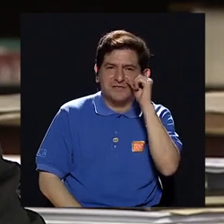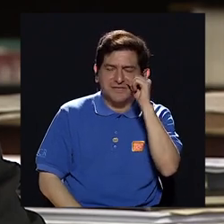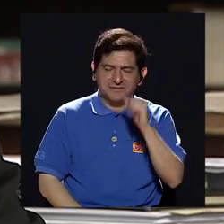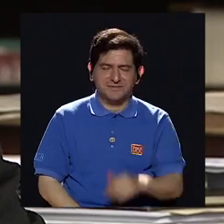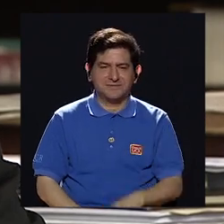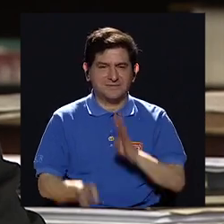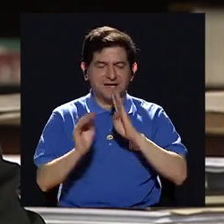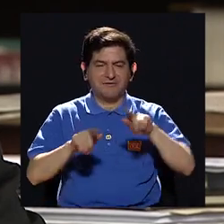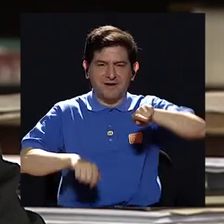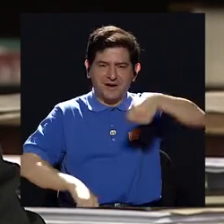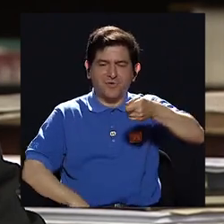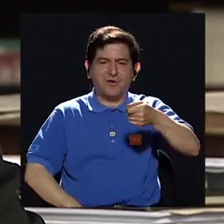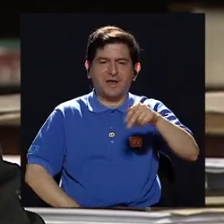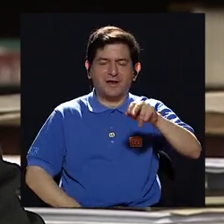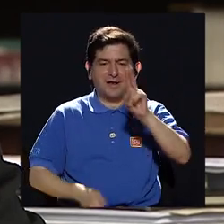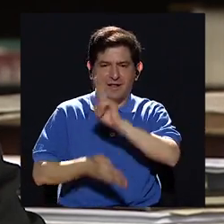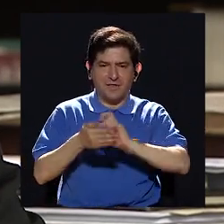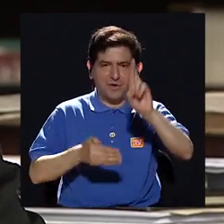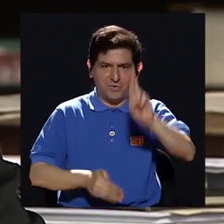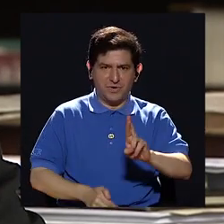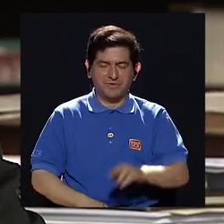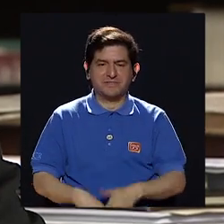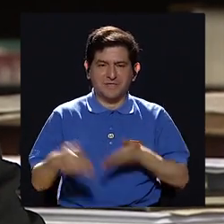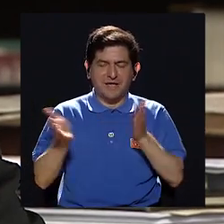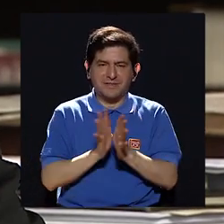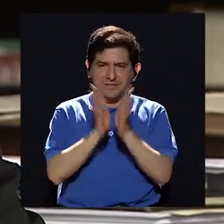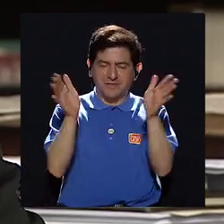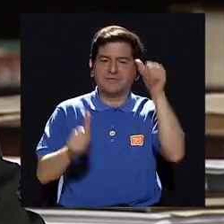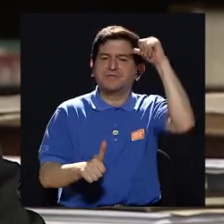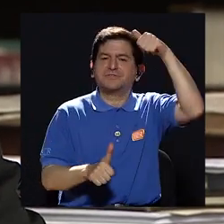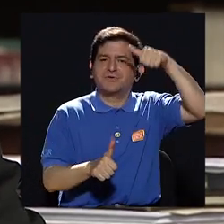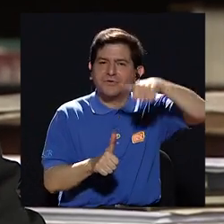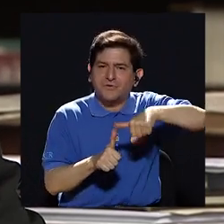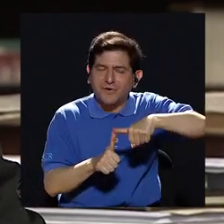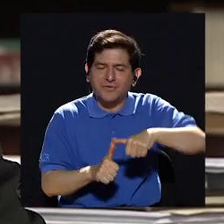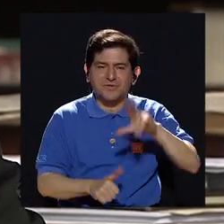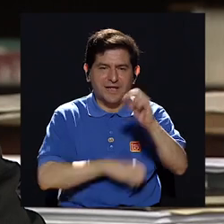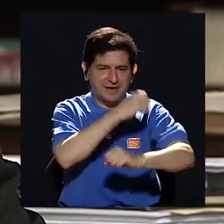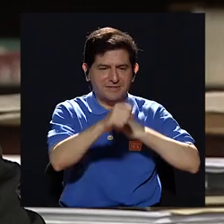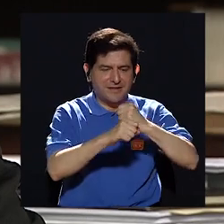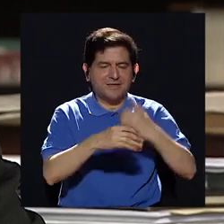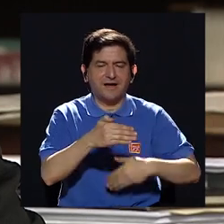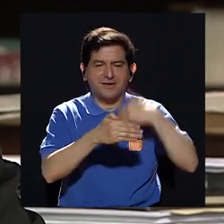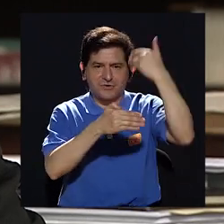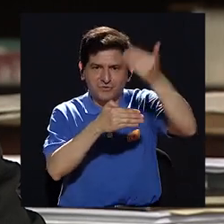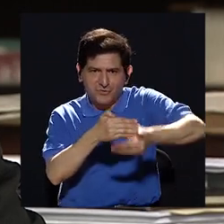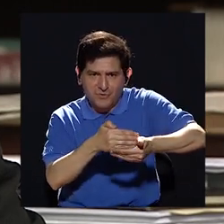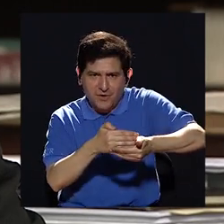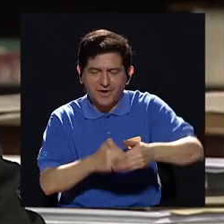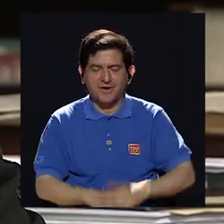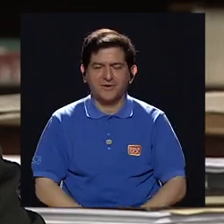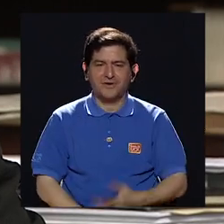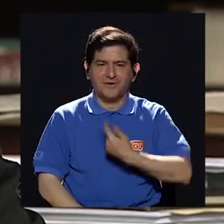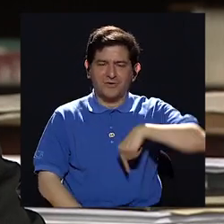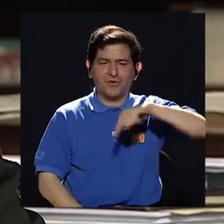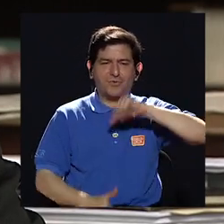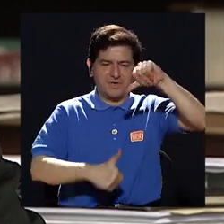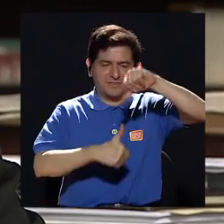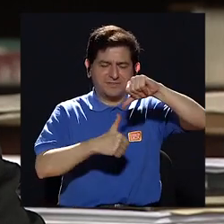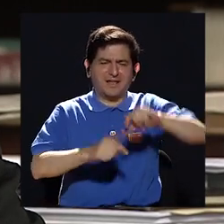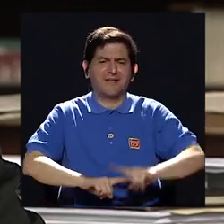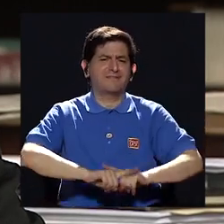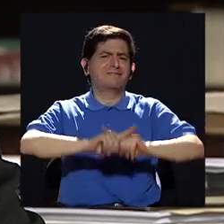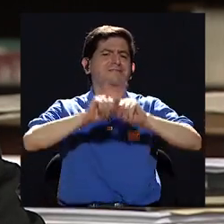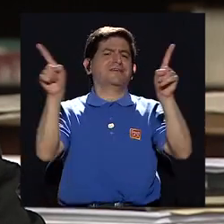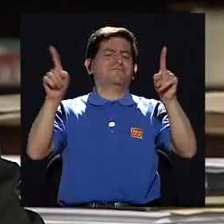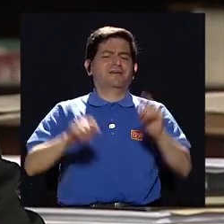con un canal universitario de servicio público que recuerda que 30 años después nuestra Centroamérica es